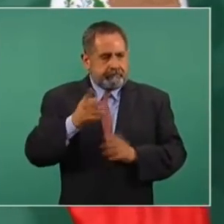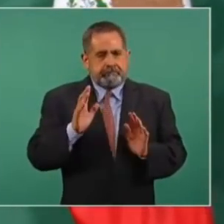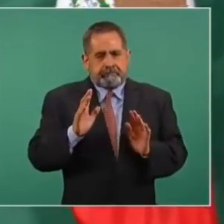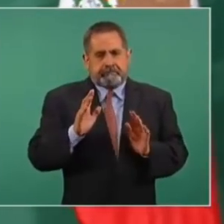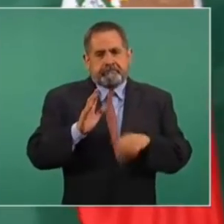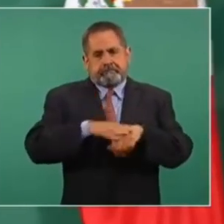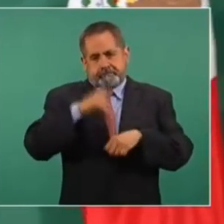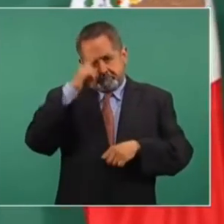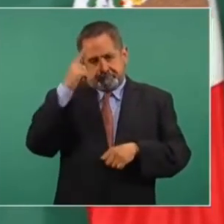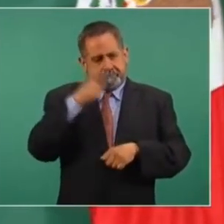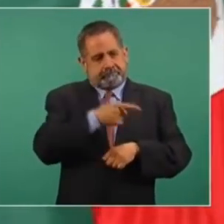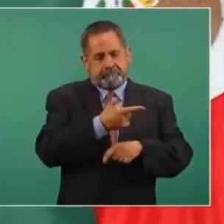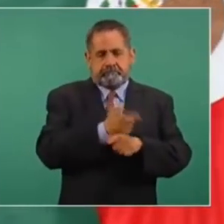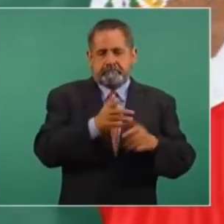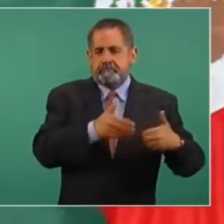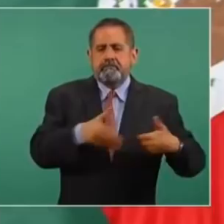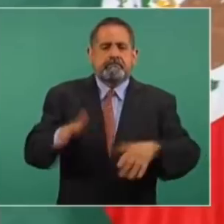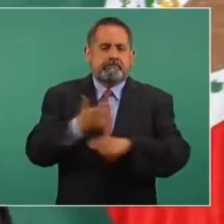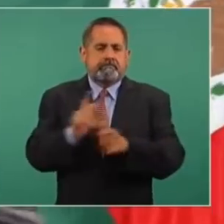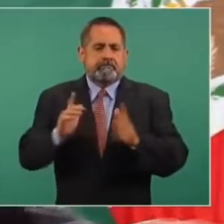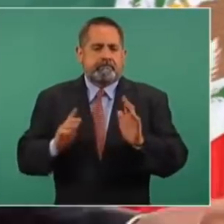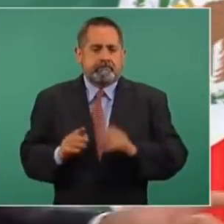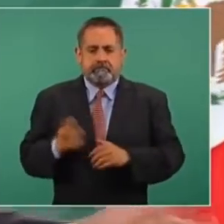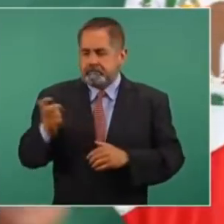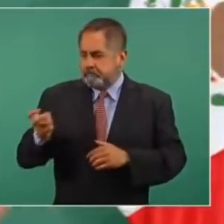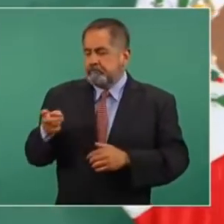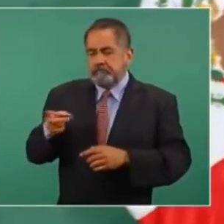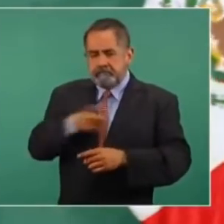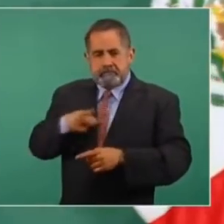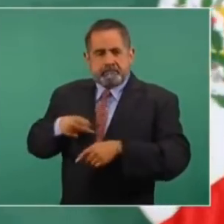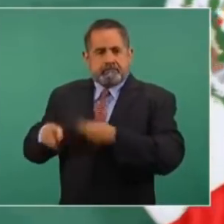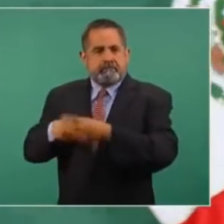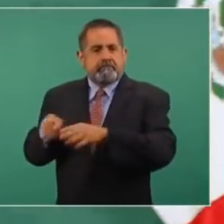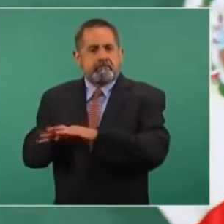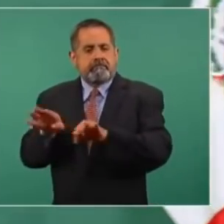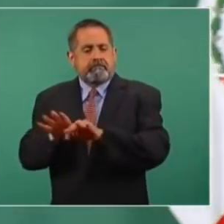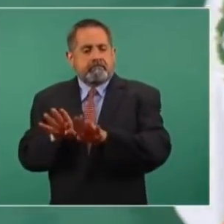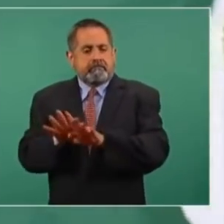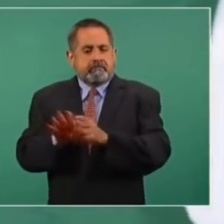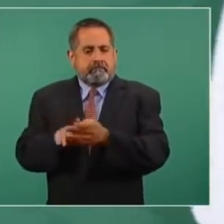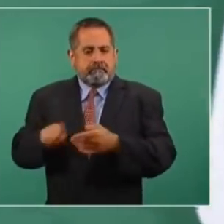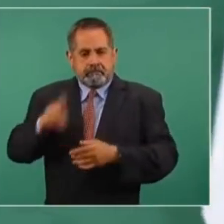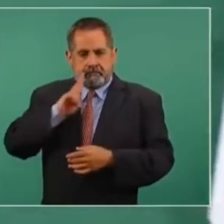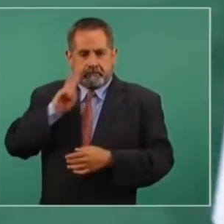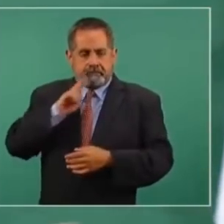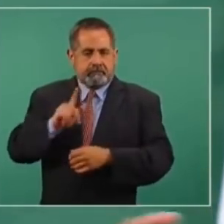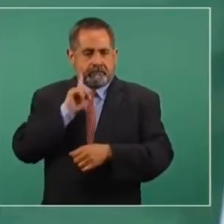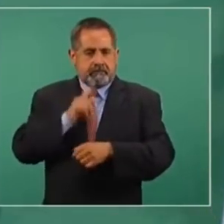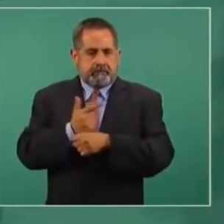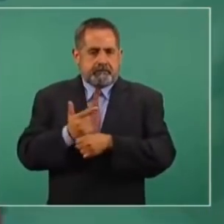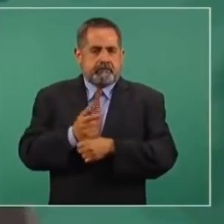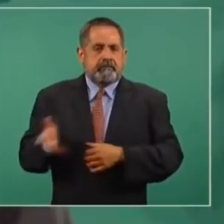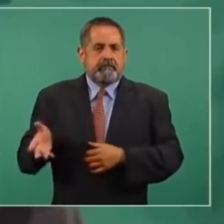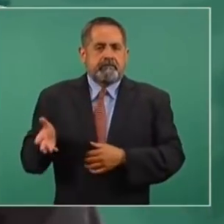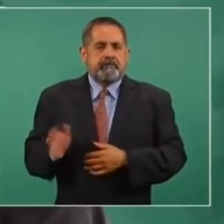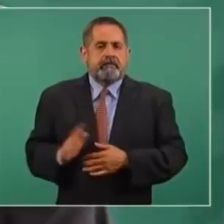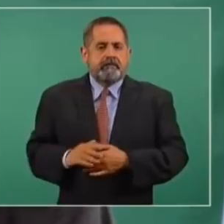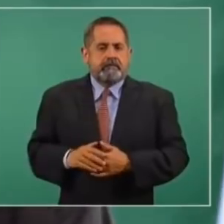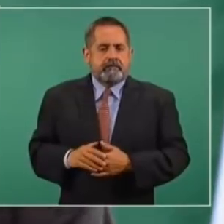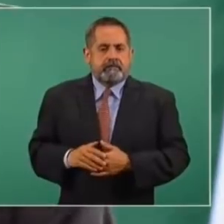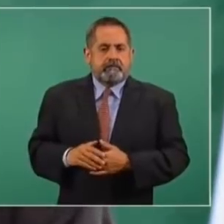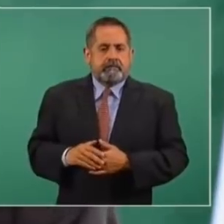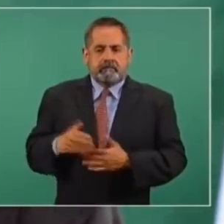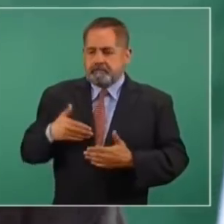eso ayuda mucho a resolver el problema. Eso es lo que tiene que revisar la licenciada, que le tenemos